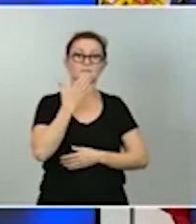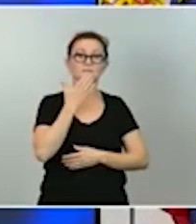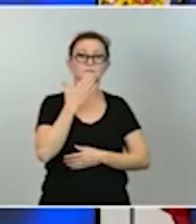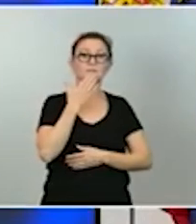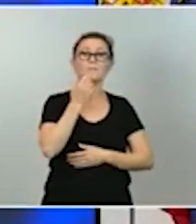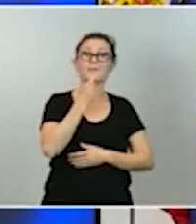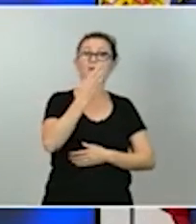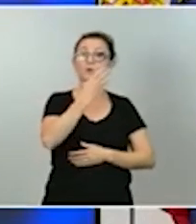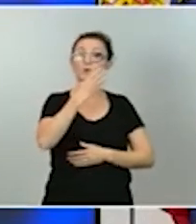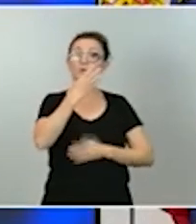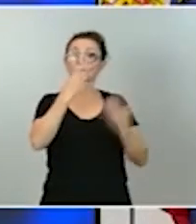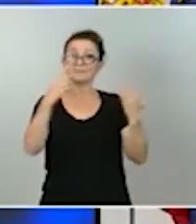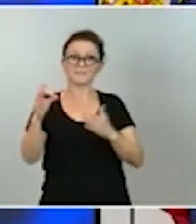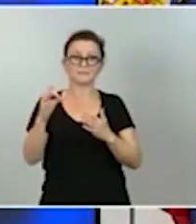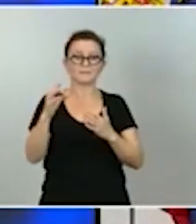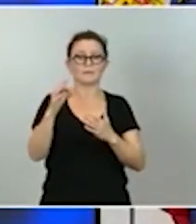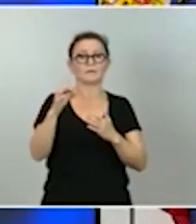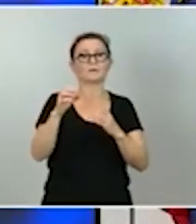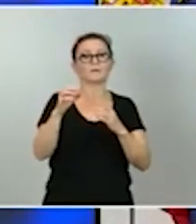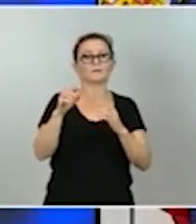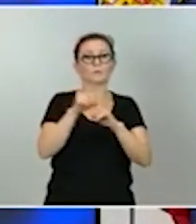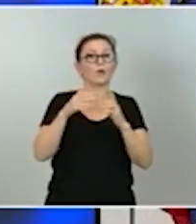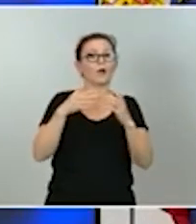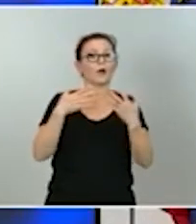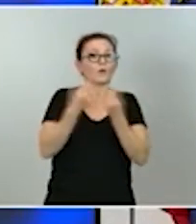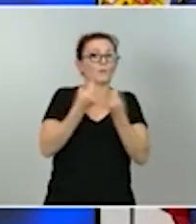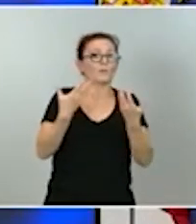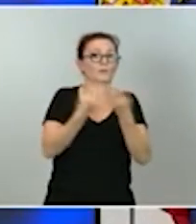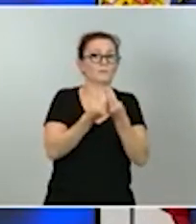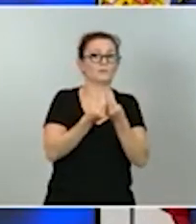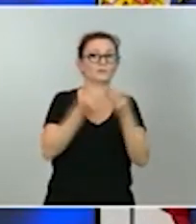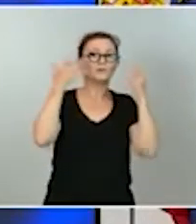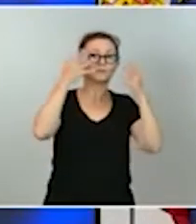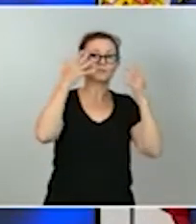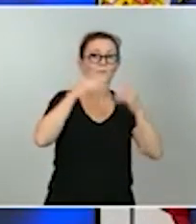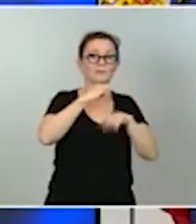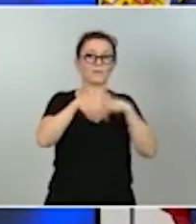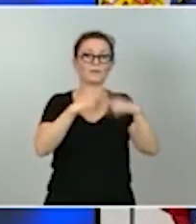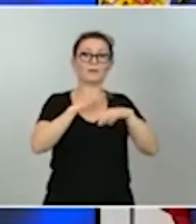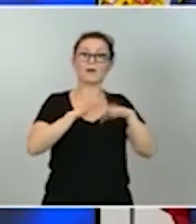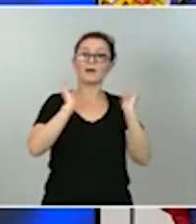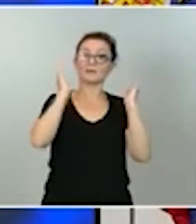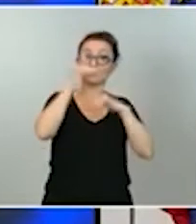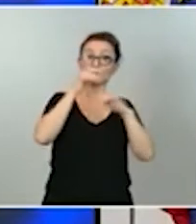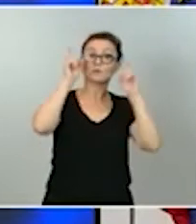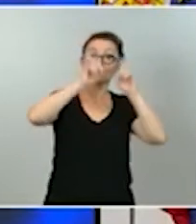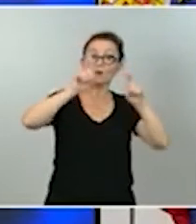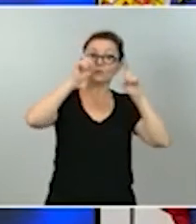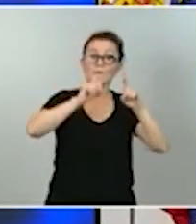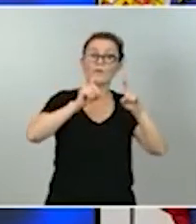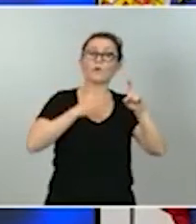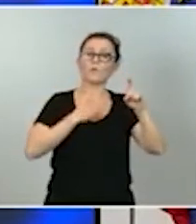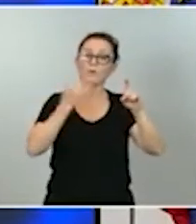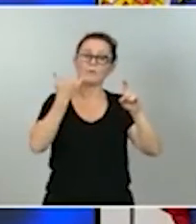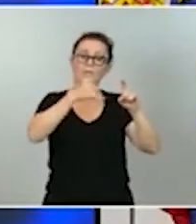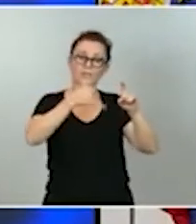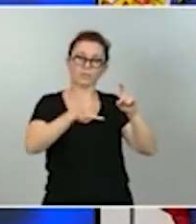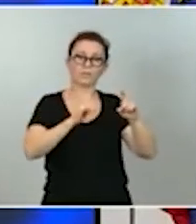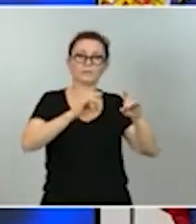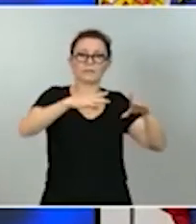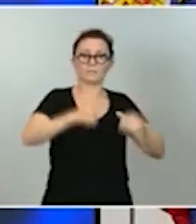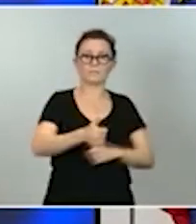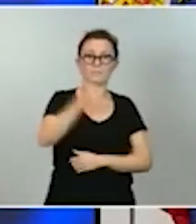acompañamiento y orientación personal y familiar para atención del alumnado educativamente vulnerable tenemos también un desafío